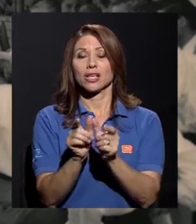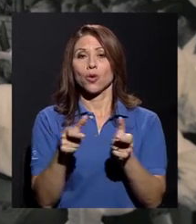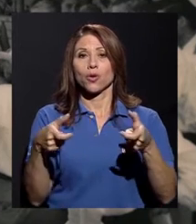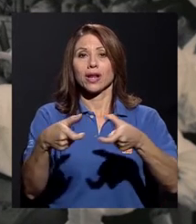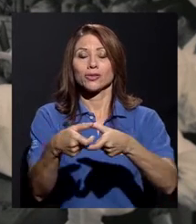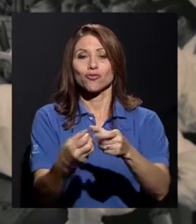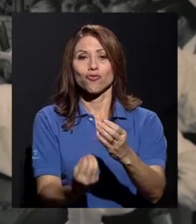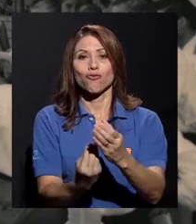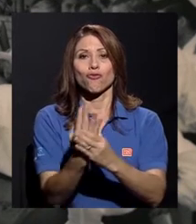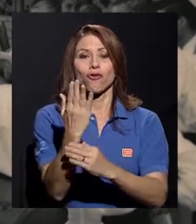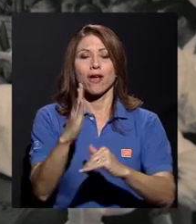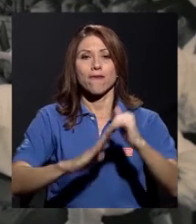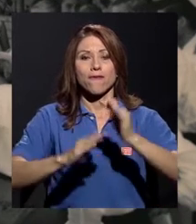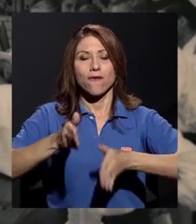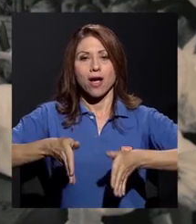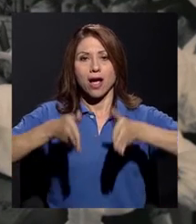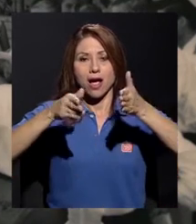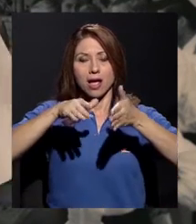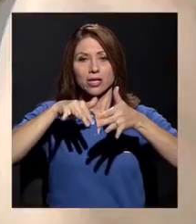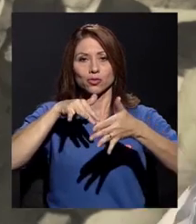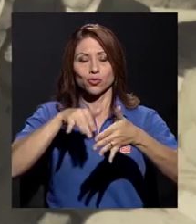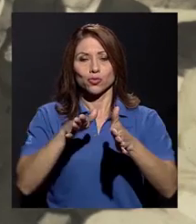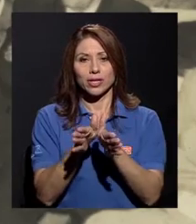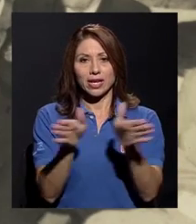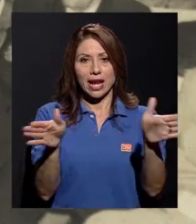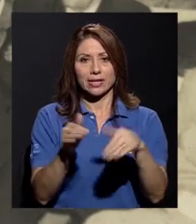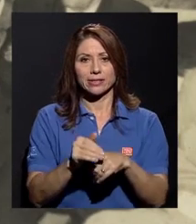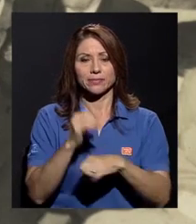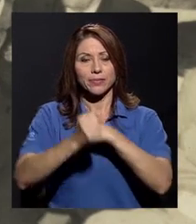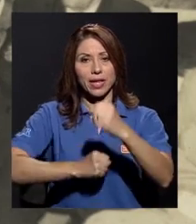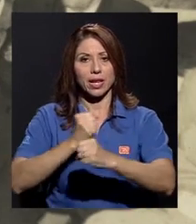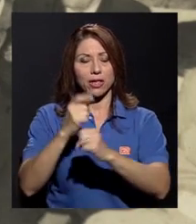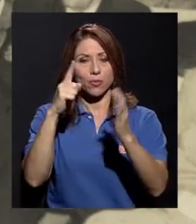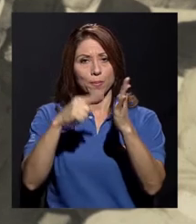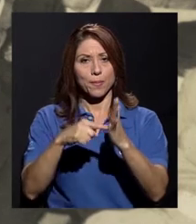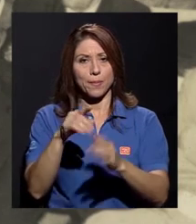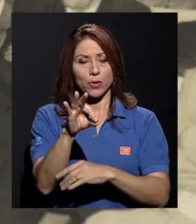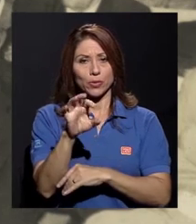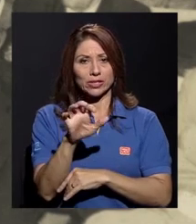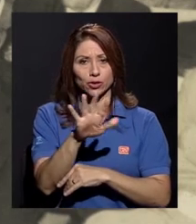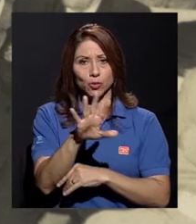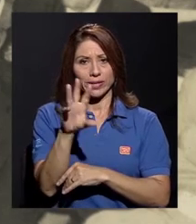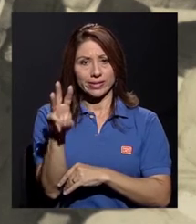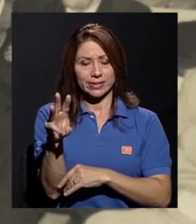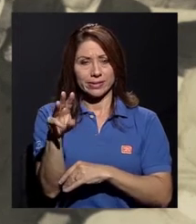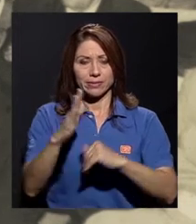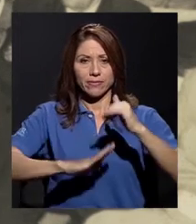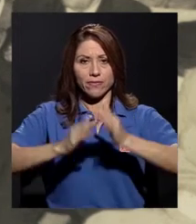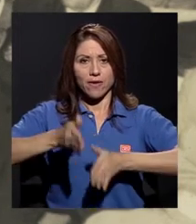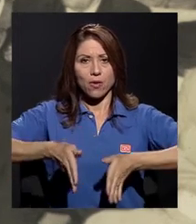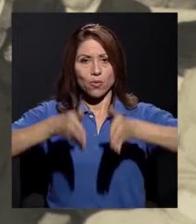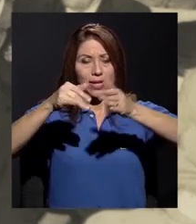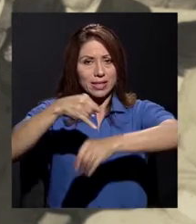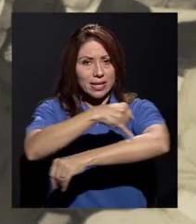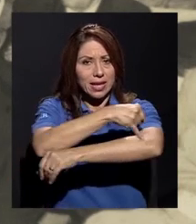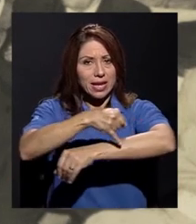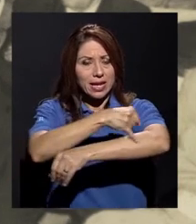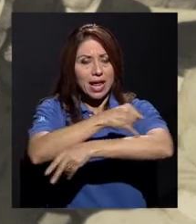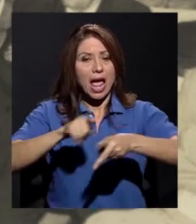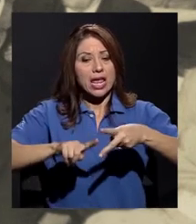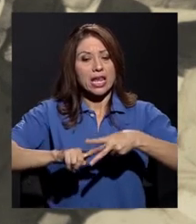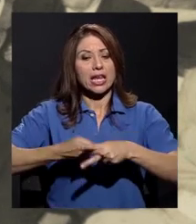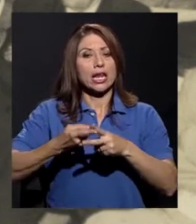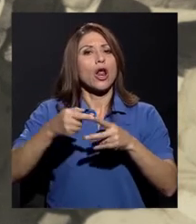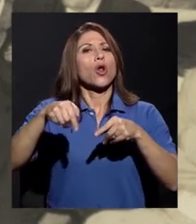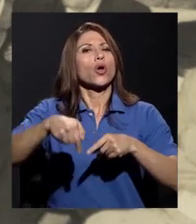Facultad de Estudios Generales. Para 1956, la Facultad de Ingeniería daba inicio a lo que hoy